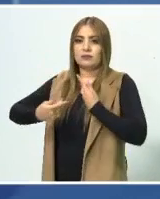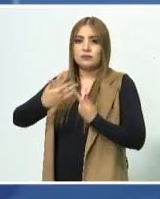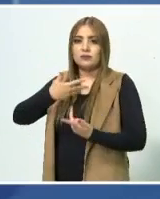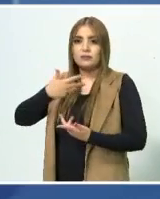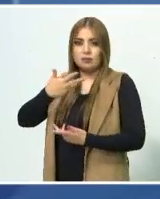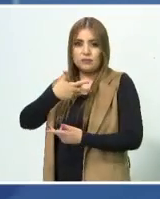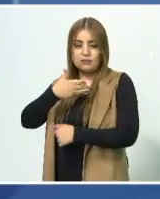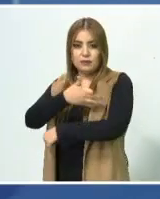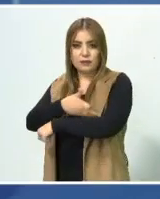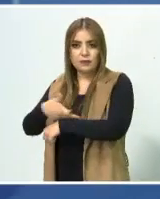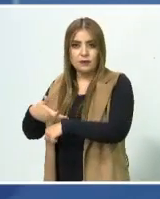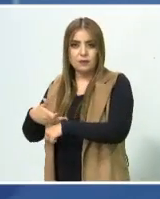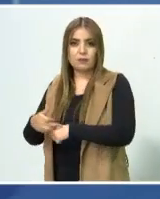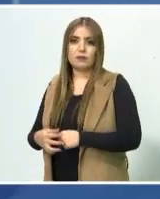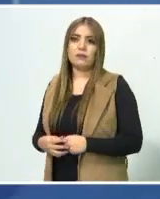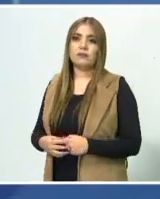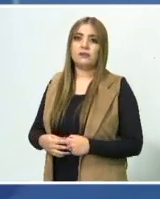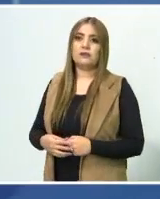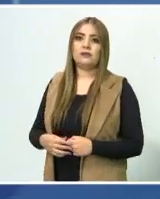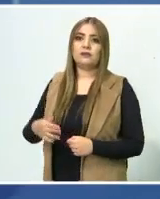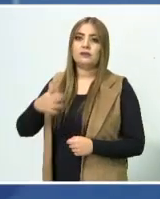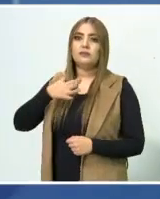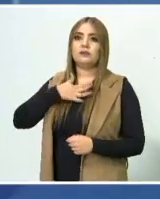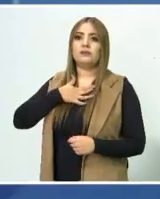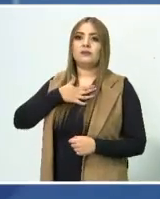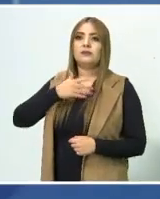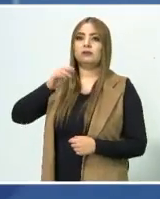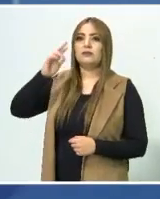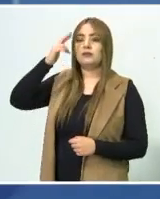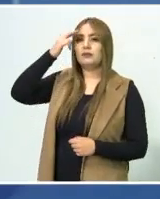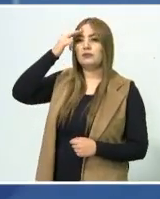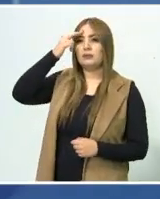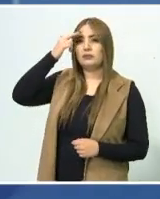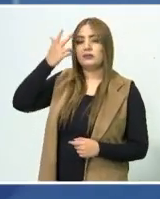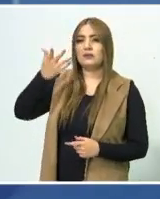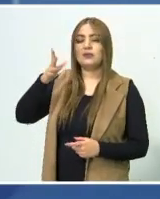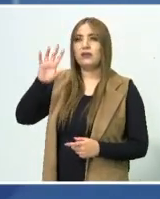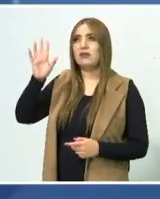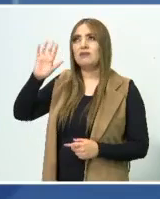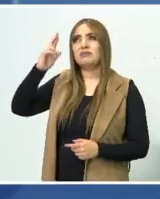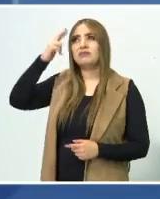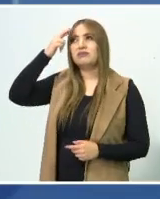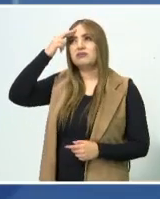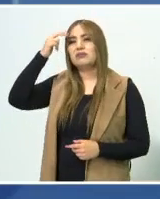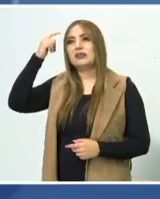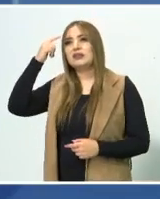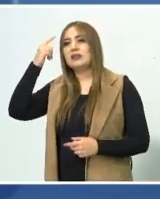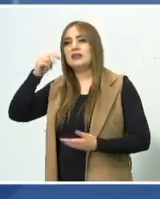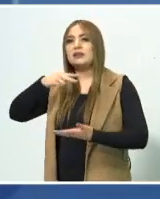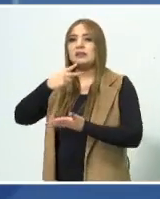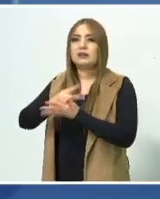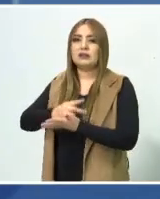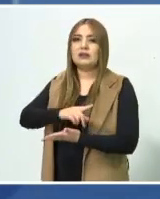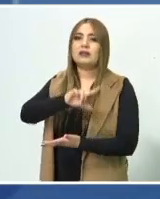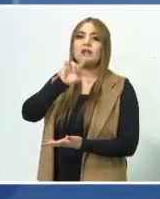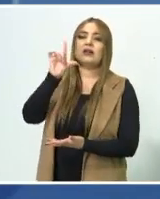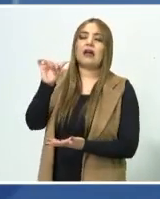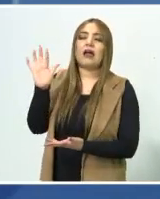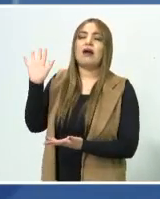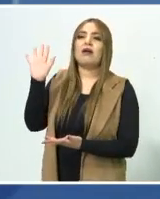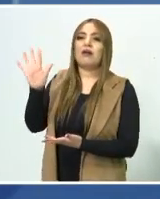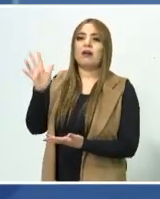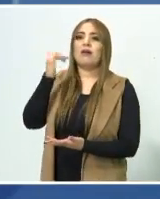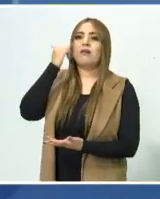yo no me recordaba muy bien tanto por el golpe. Ya después fue que empecé a